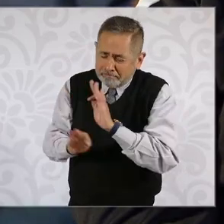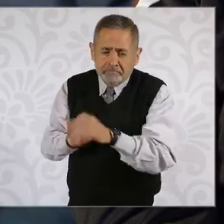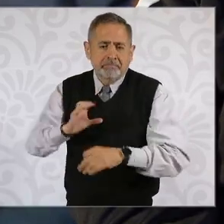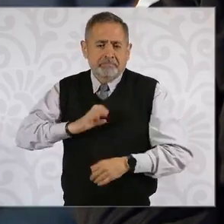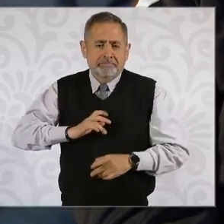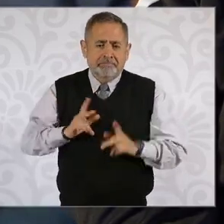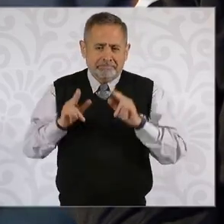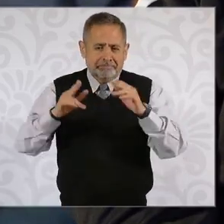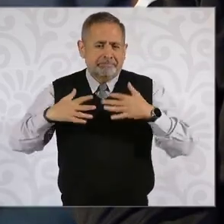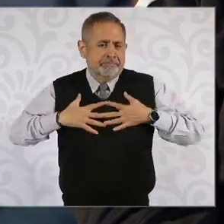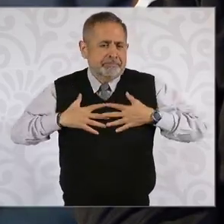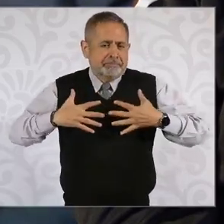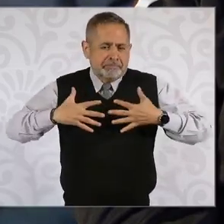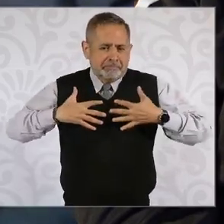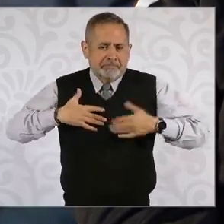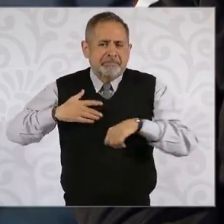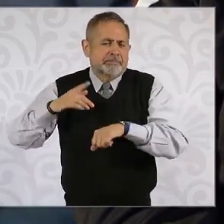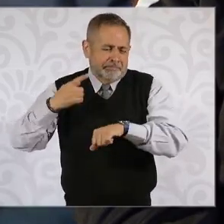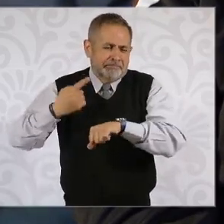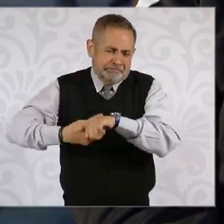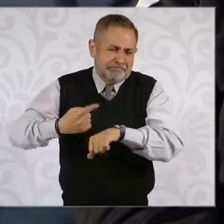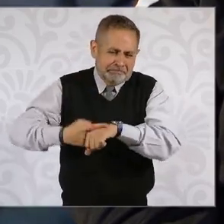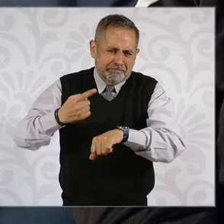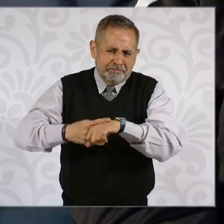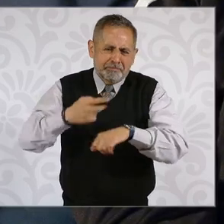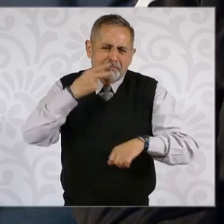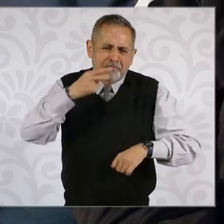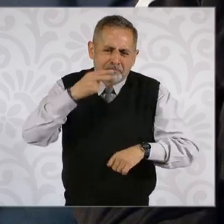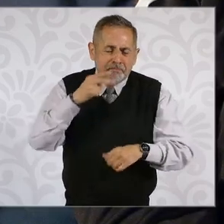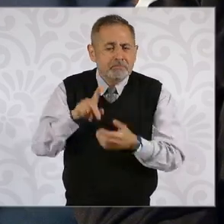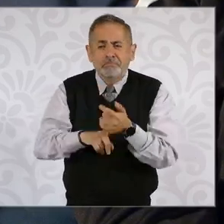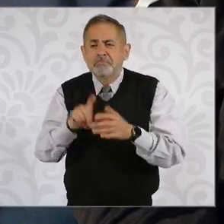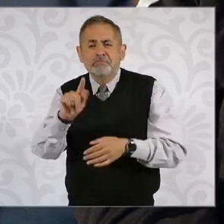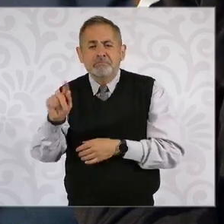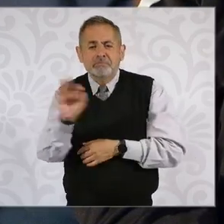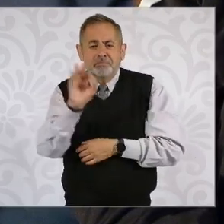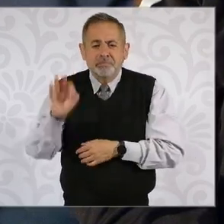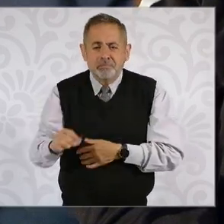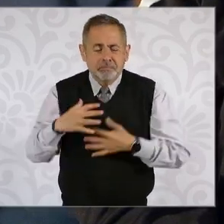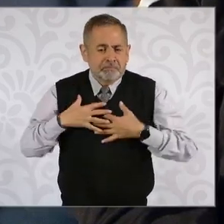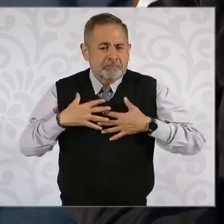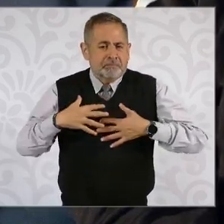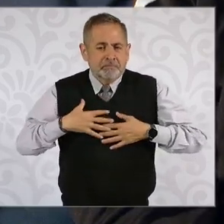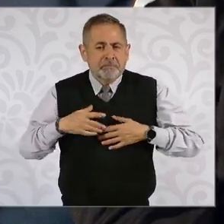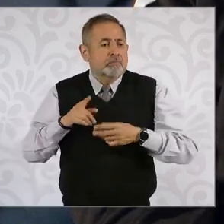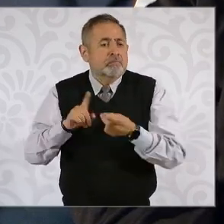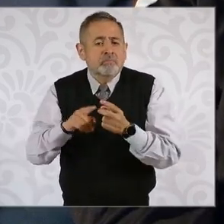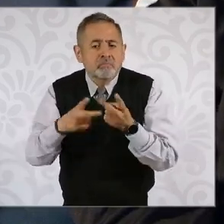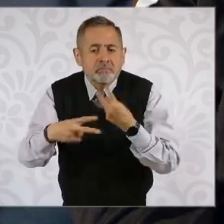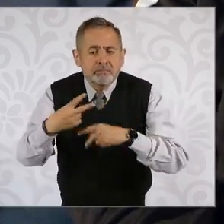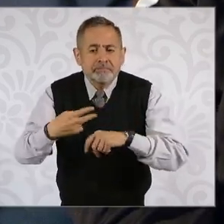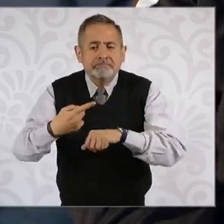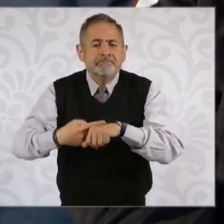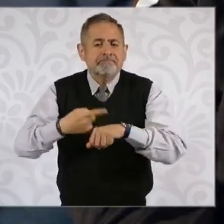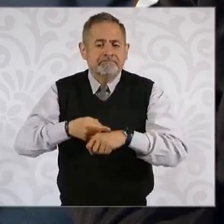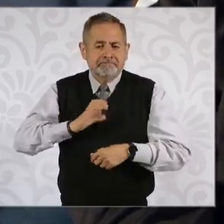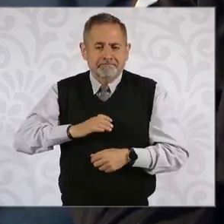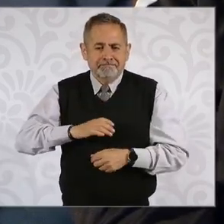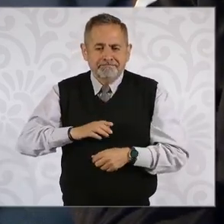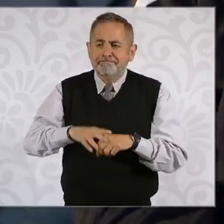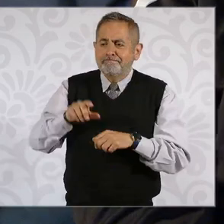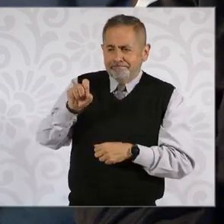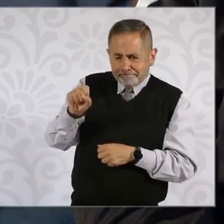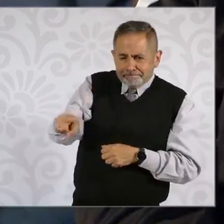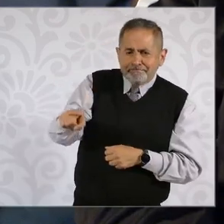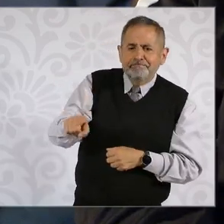cáncer de pulmón. Más o menos entre el 70 por ciento de los cánceres de pulmón son atribuibles a personas,